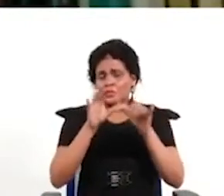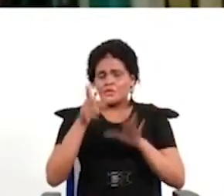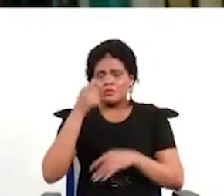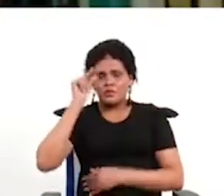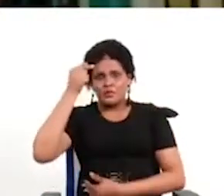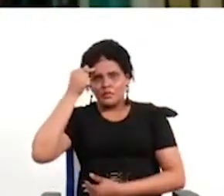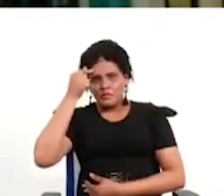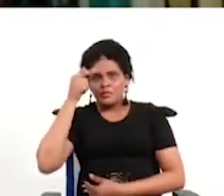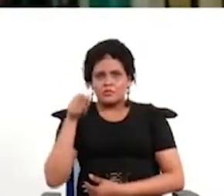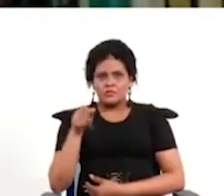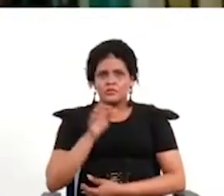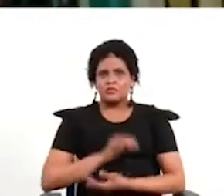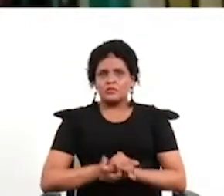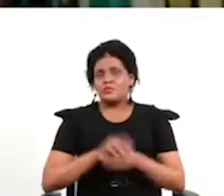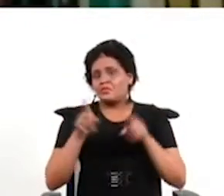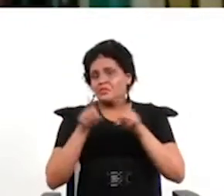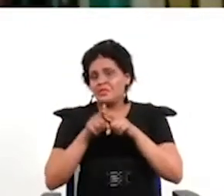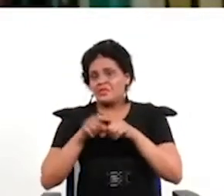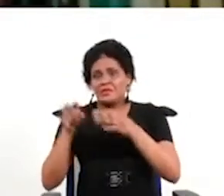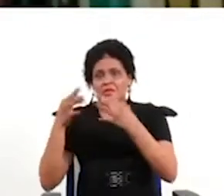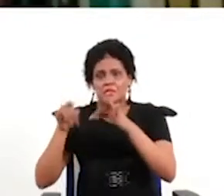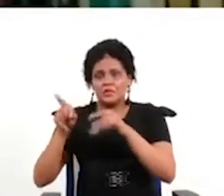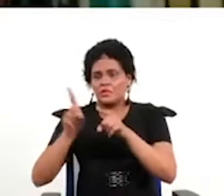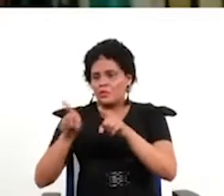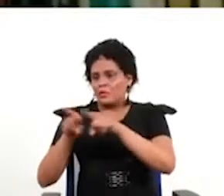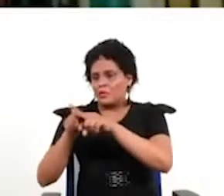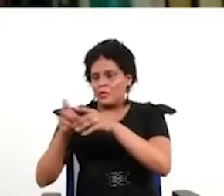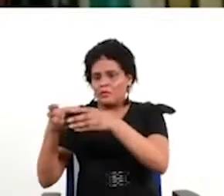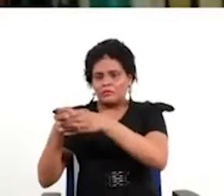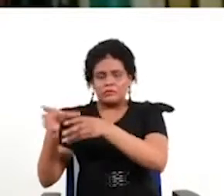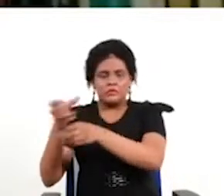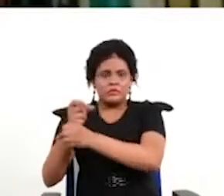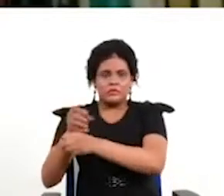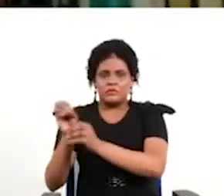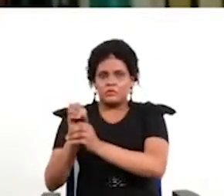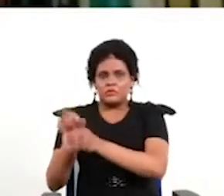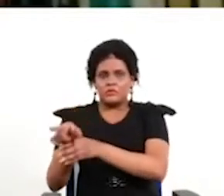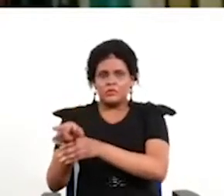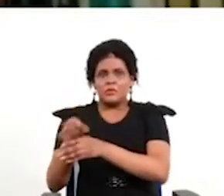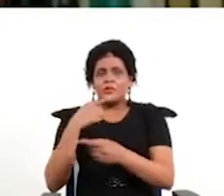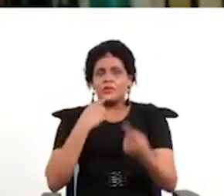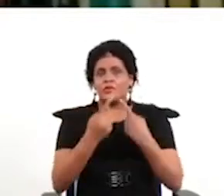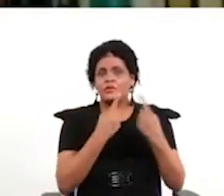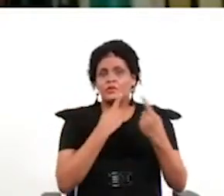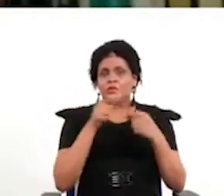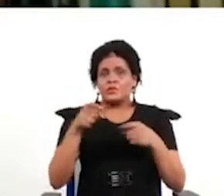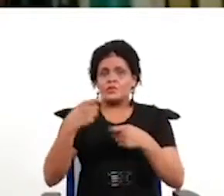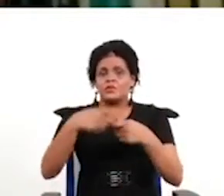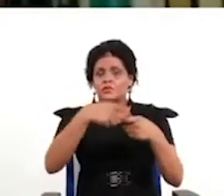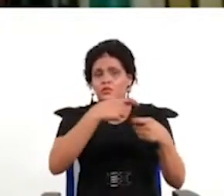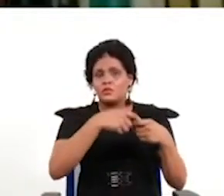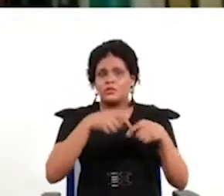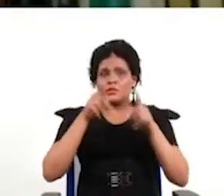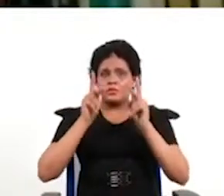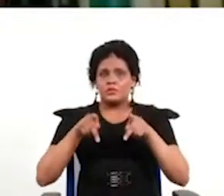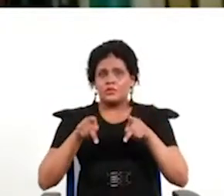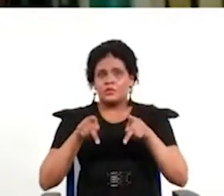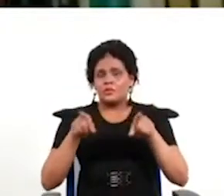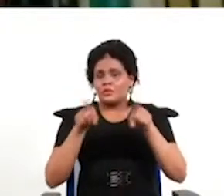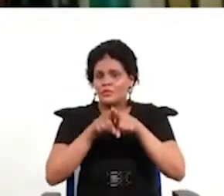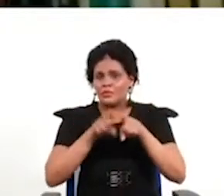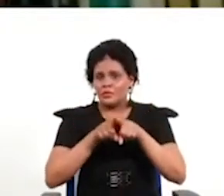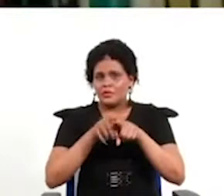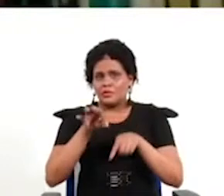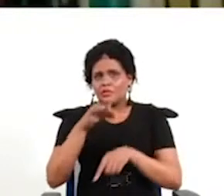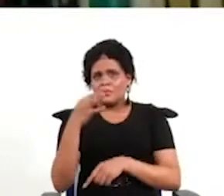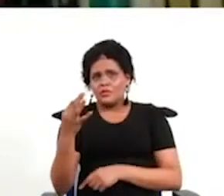no se dio un tratamiento adecuado a la participación ciudadana entonces yo creo que el discurso de la participación ciudadana sin profundizar